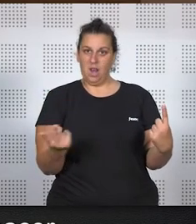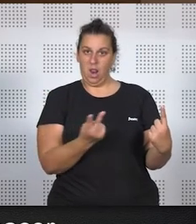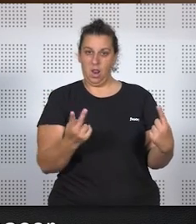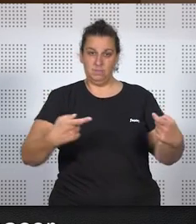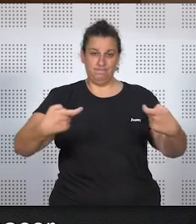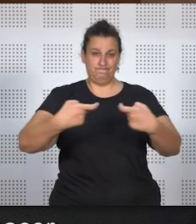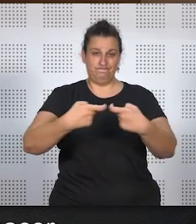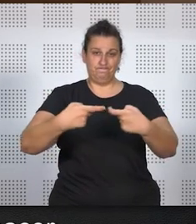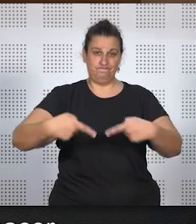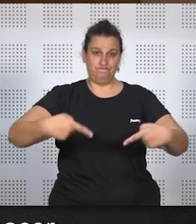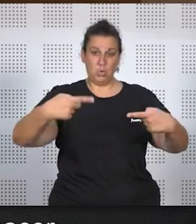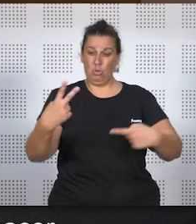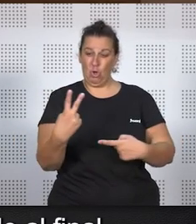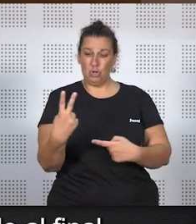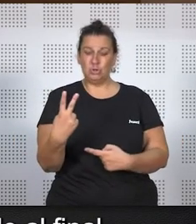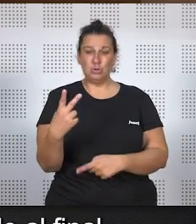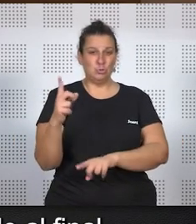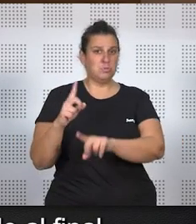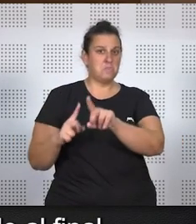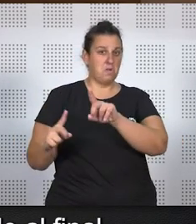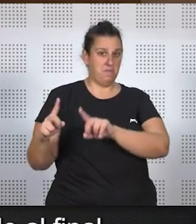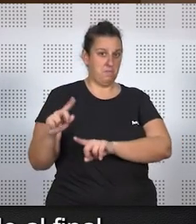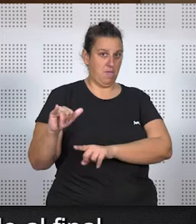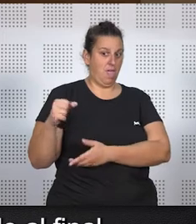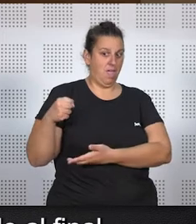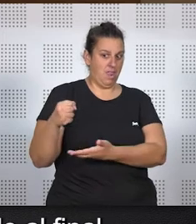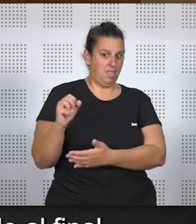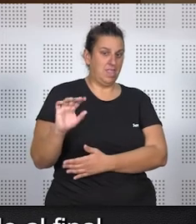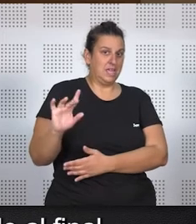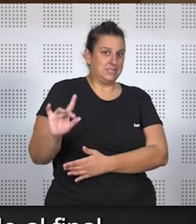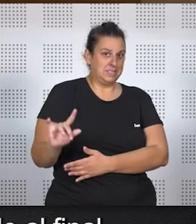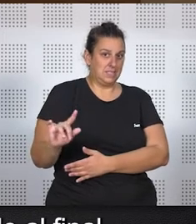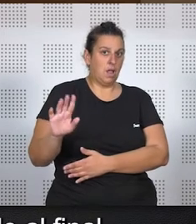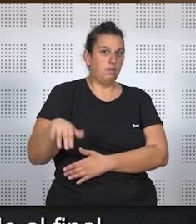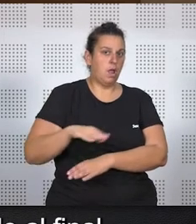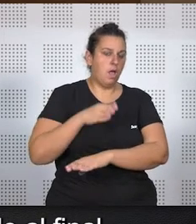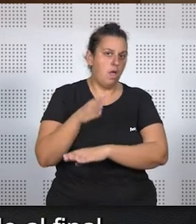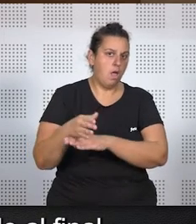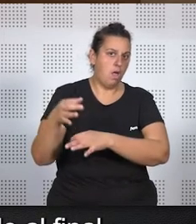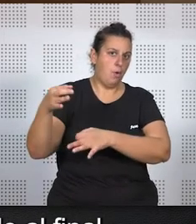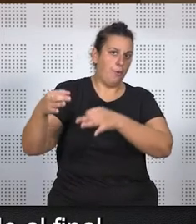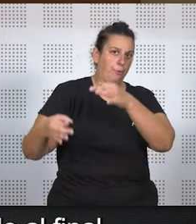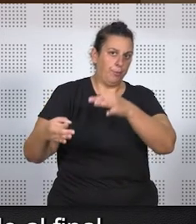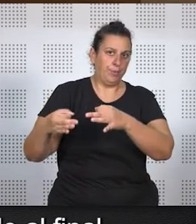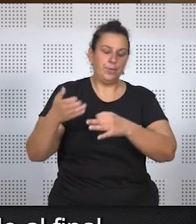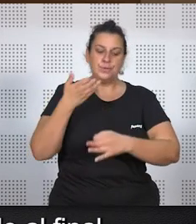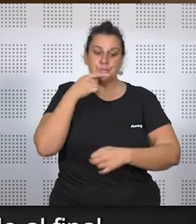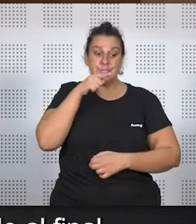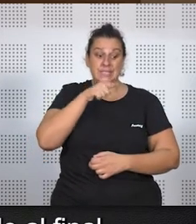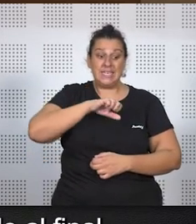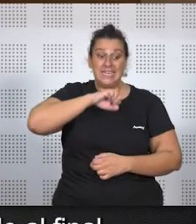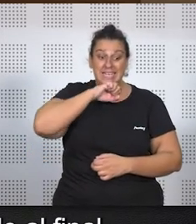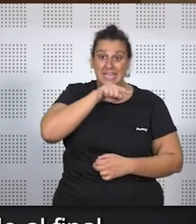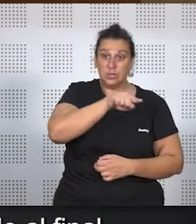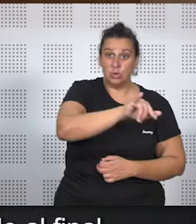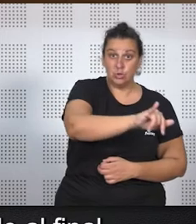a los dos hermanos instituidos que probablemente tenga que dirimirse en sede judicial, cuando al final, si usted tiene nietos,